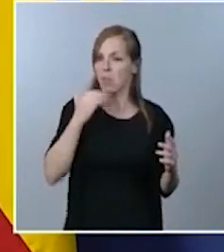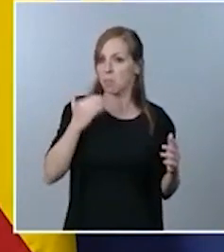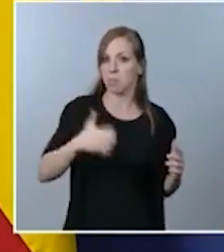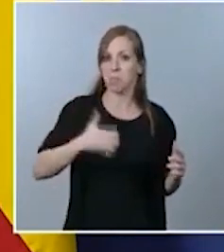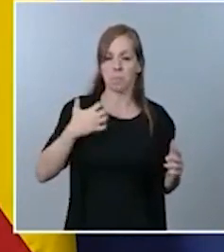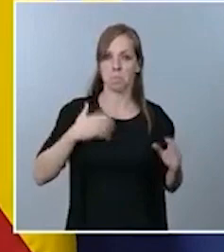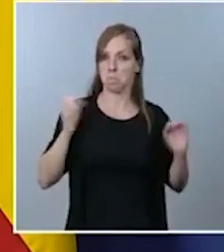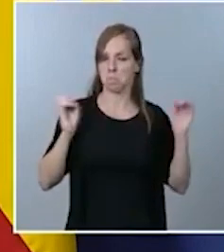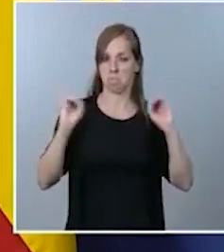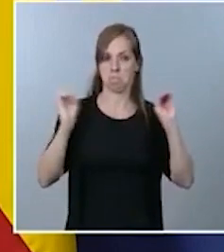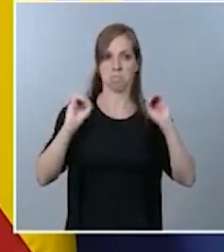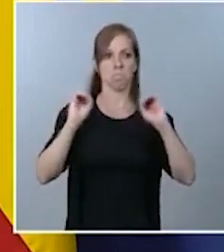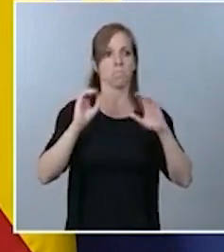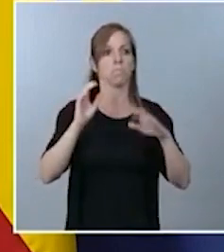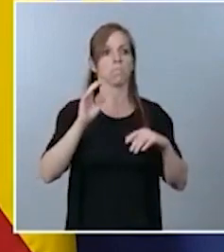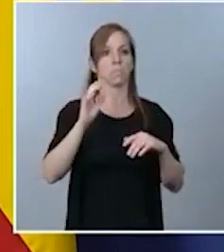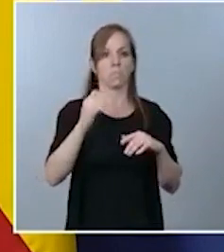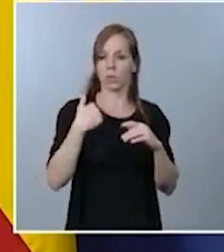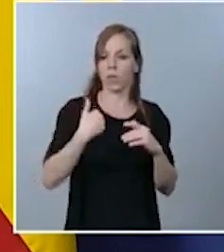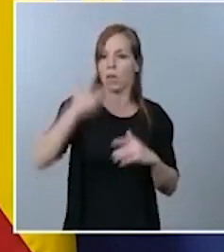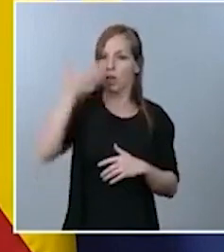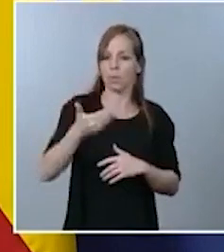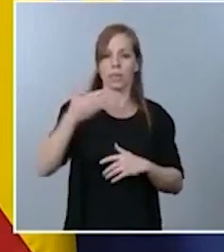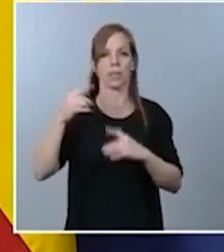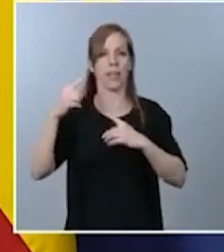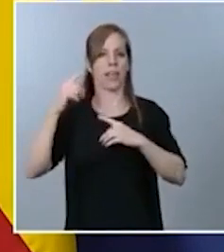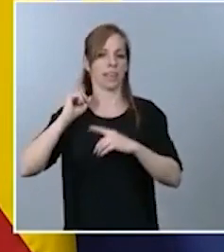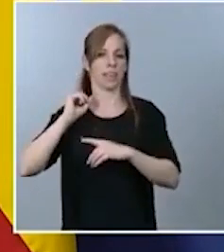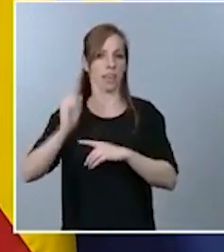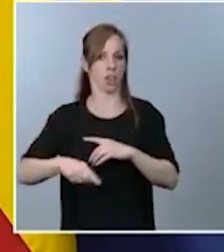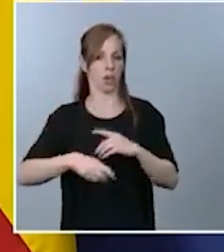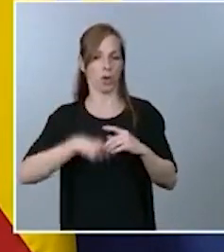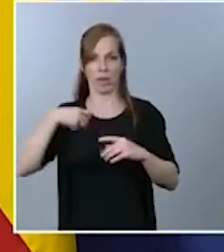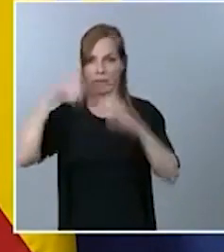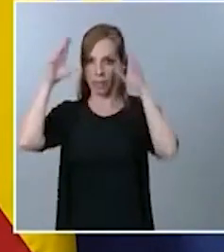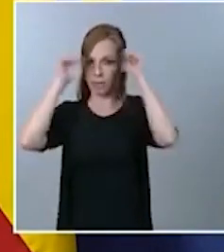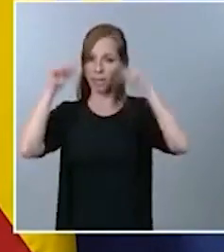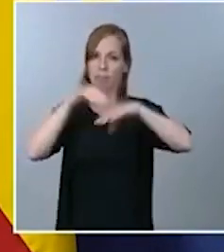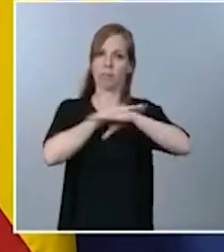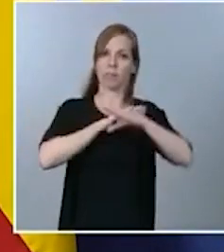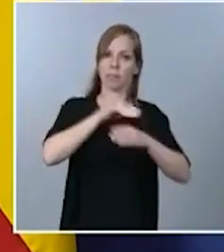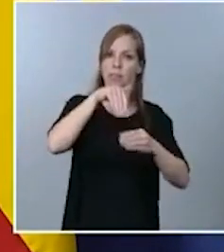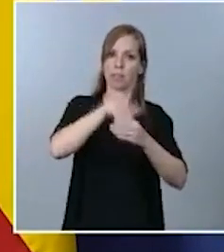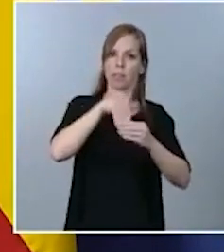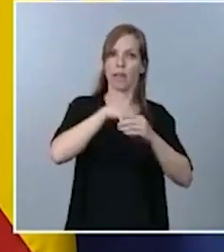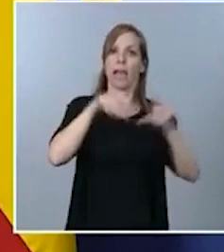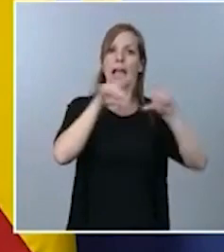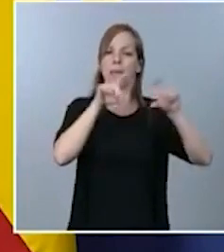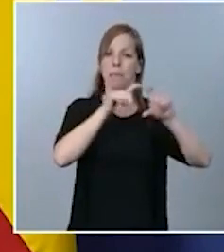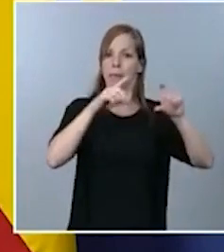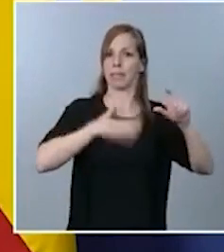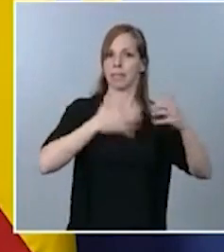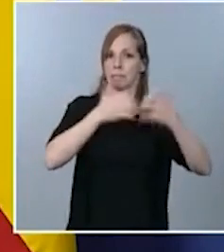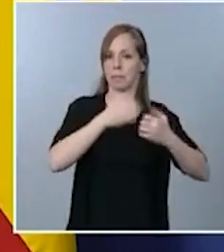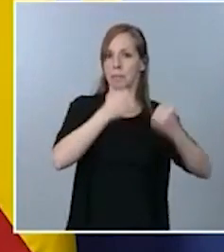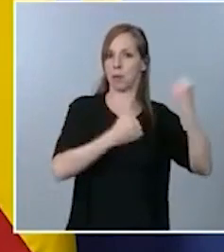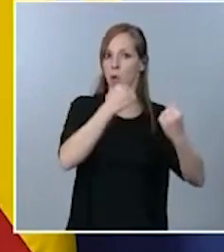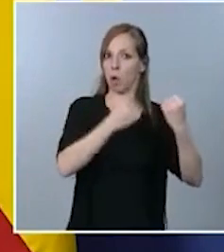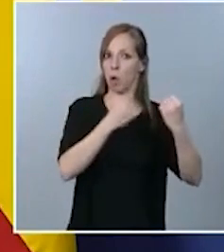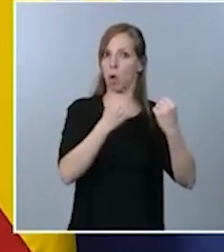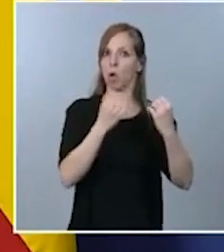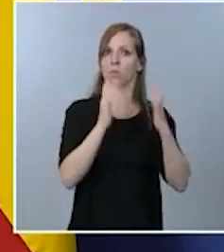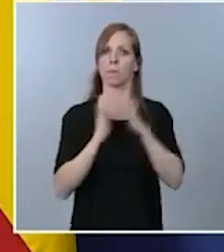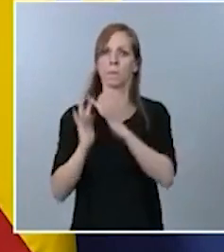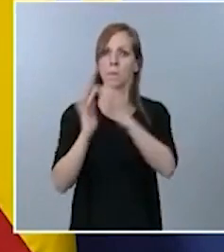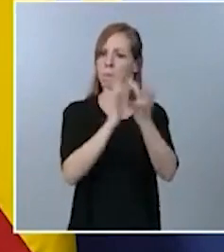interacción directa entre la Dirección General de Tráfico, el Ministerio del Interior y las industrias de la automoción es permanente en el tiempo con